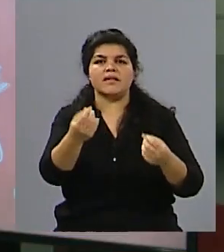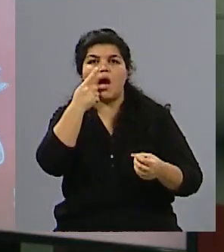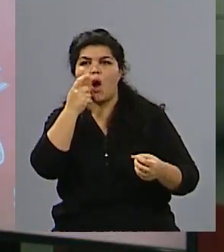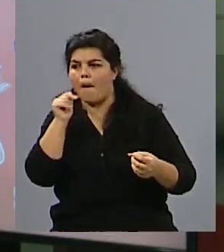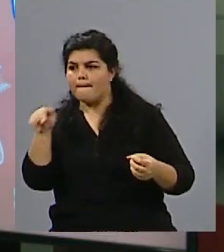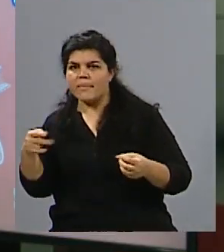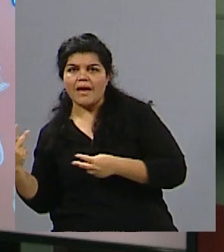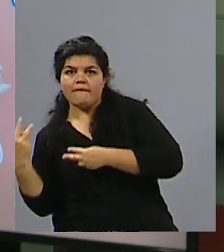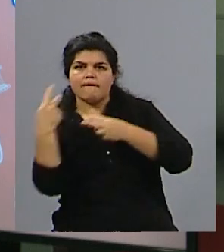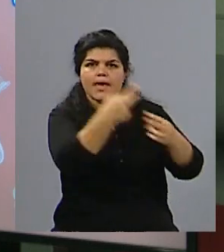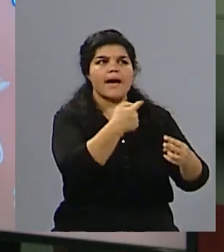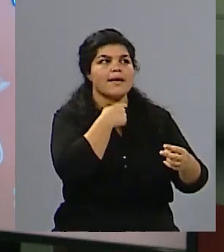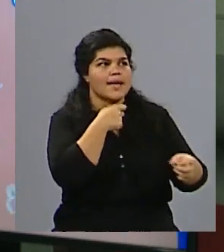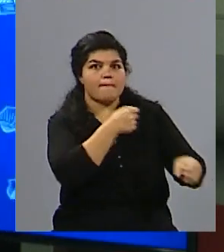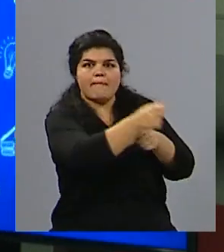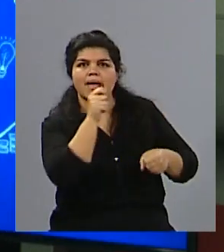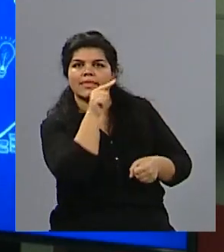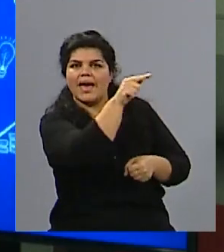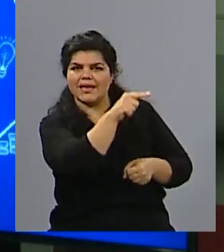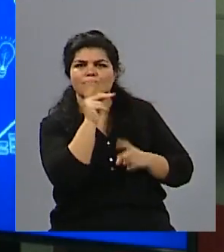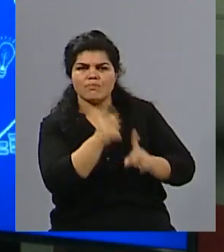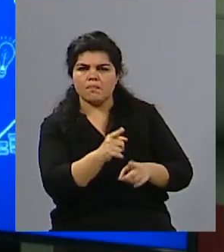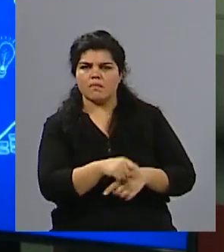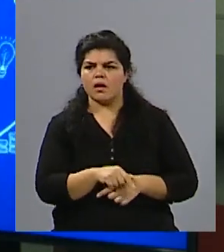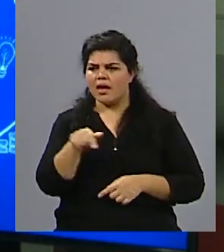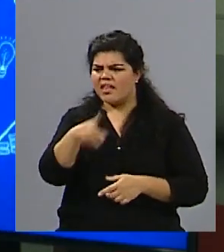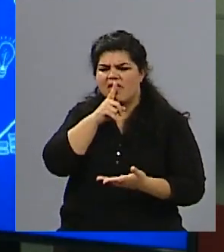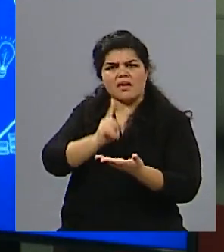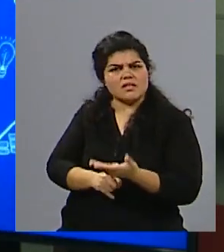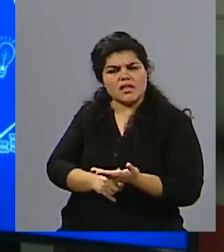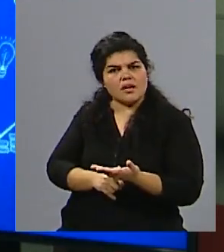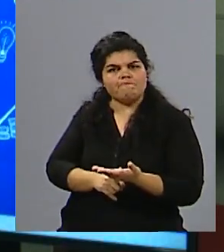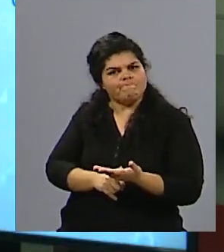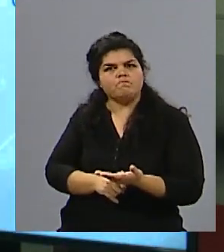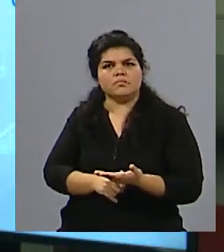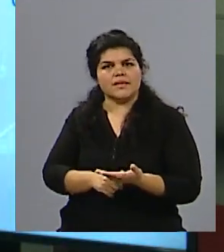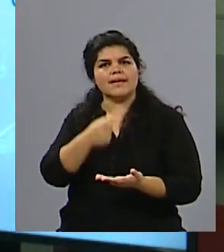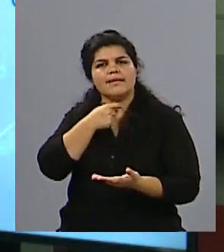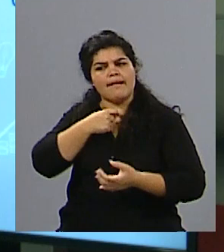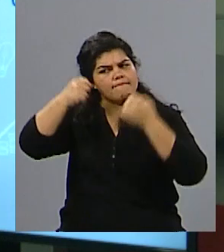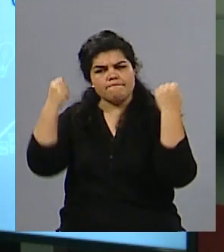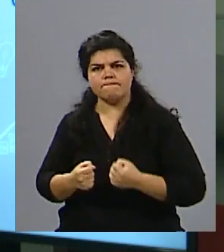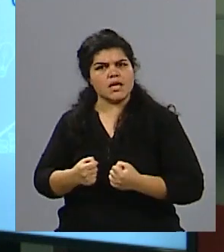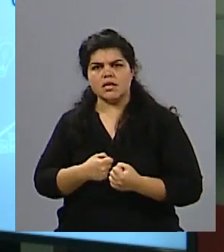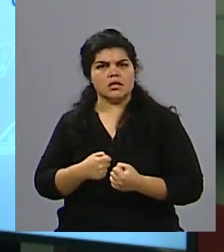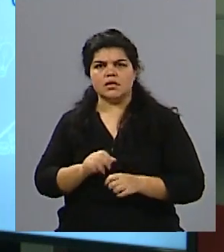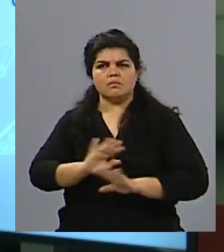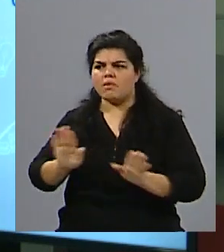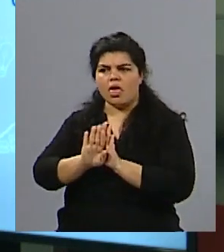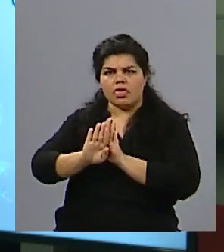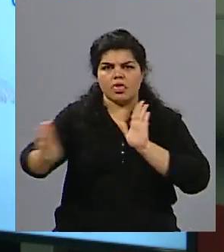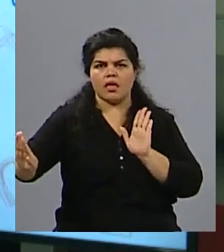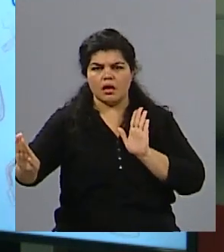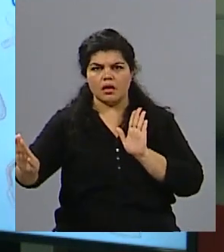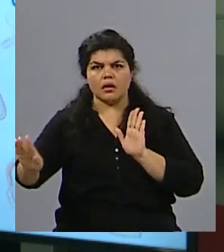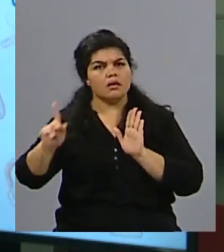que ella quería. Tanto es así que decide irse a Europa por eso y que, a partir de esta situación que vivió en España, el hombre está detenido, tiene una pulsera